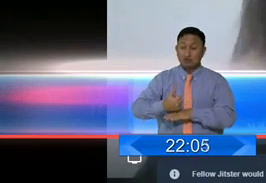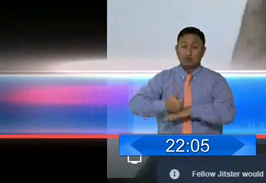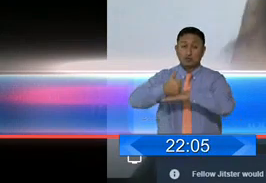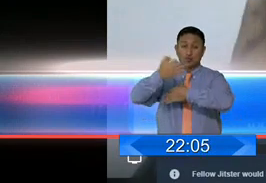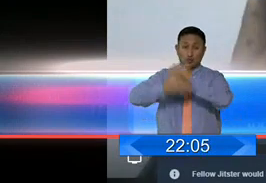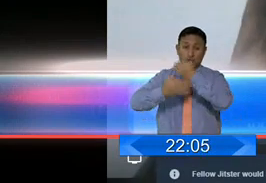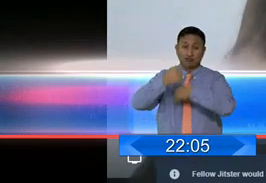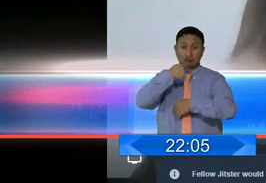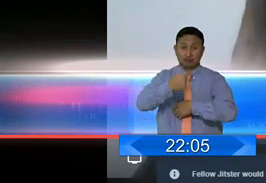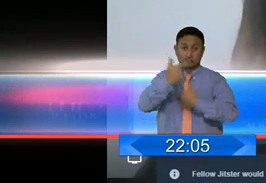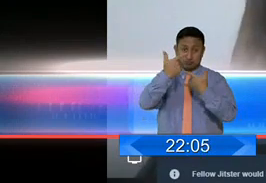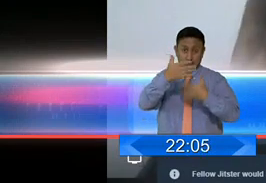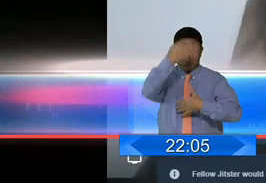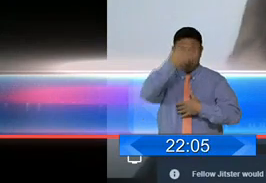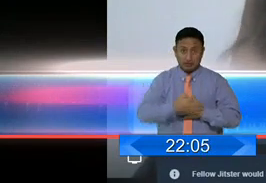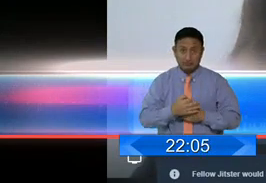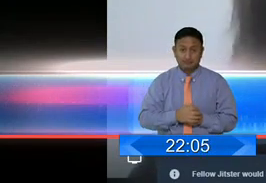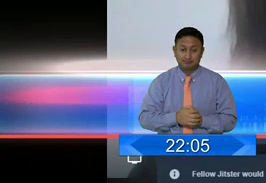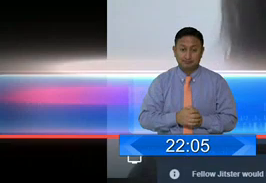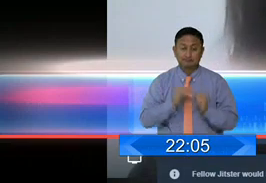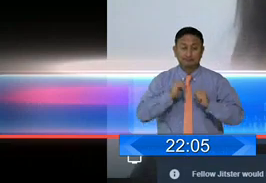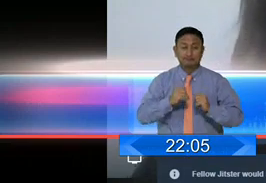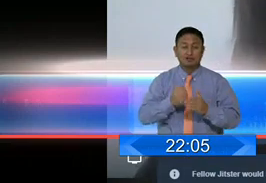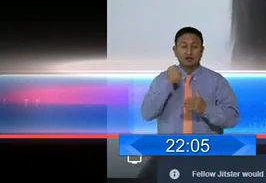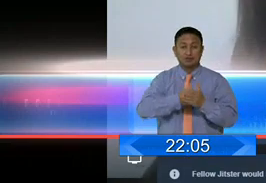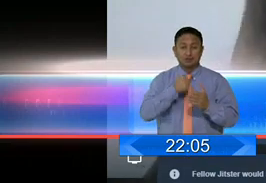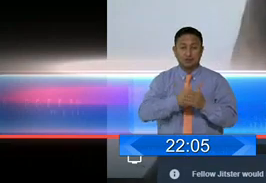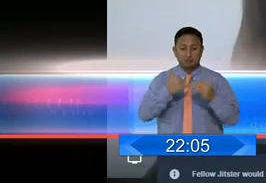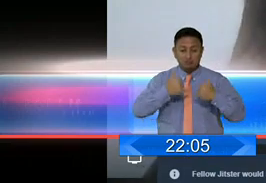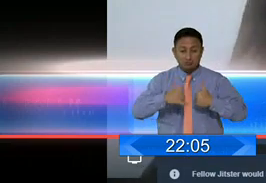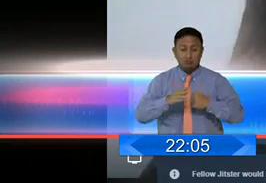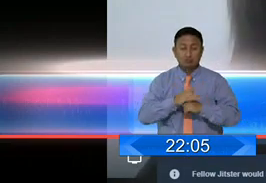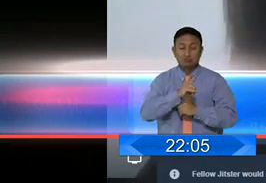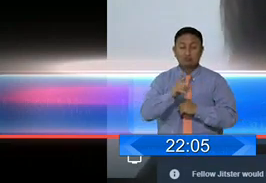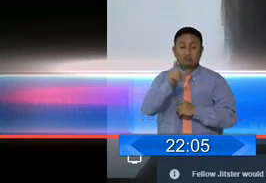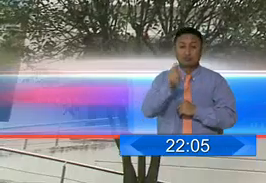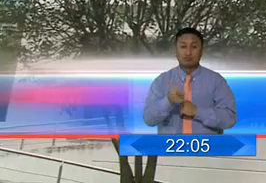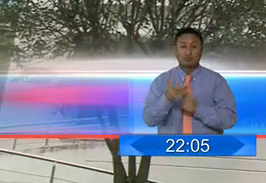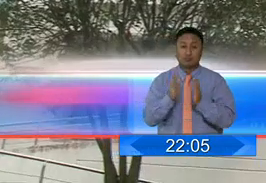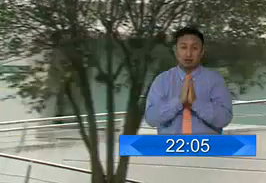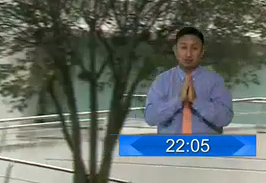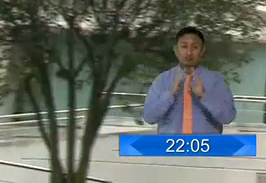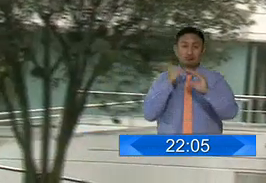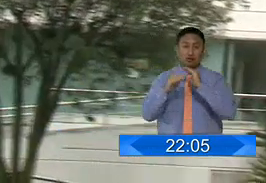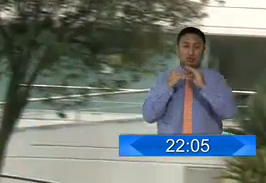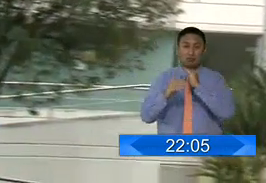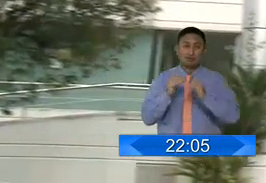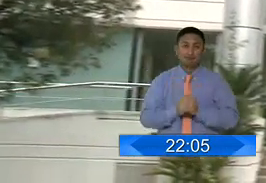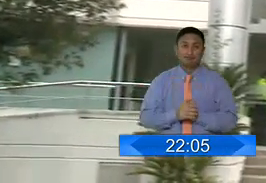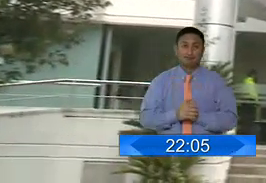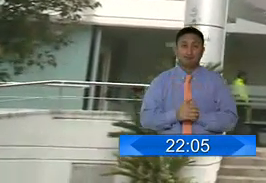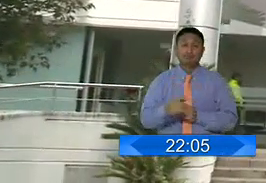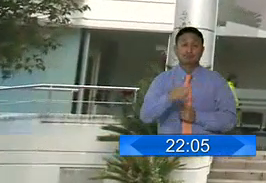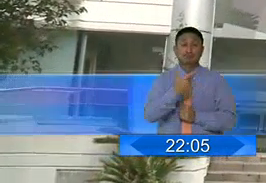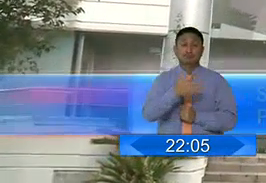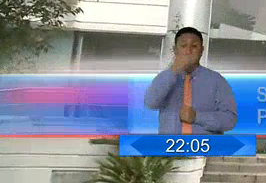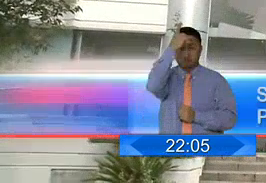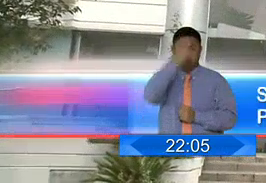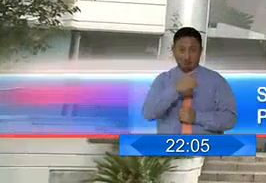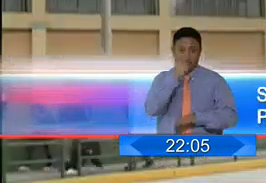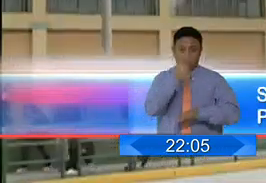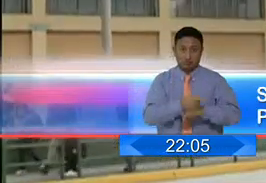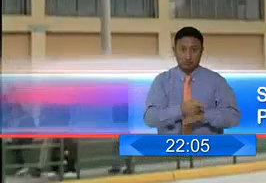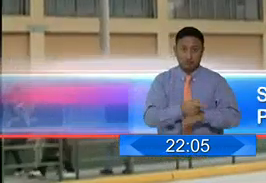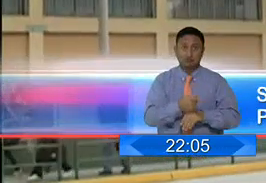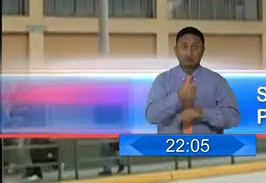Así que tenemos que continuar enviando los aniquos jurídicos. La Corte Constitucional, mediante resolución, dispuso